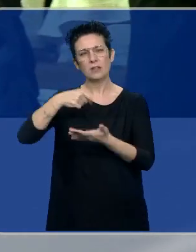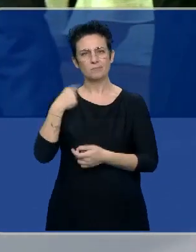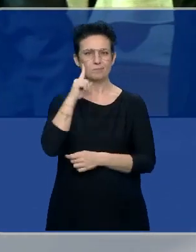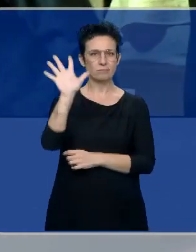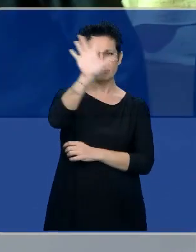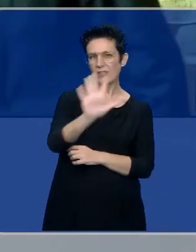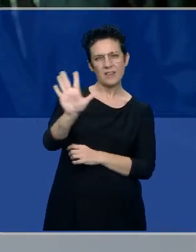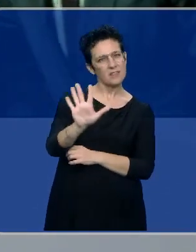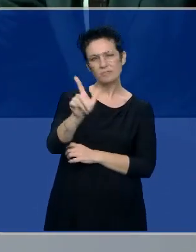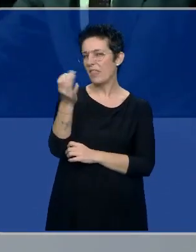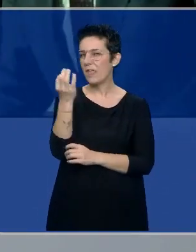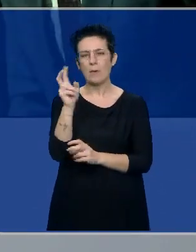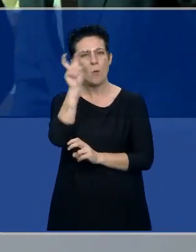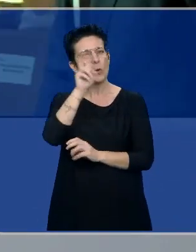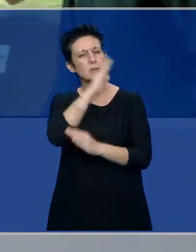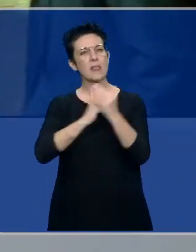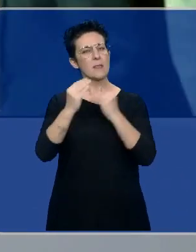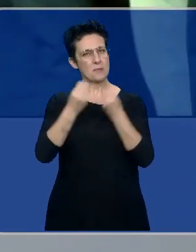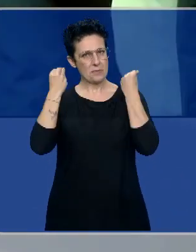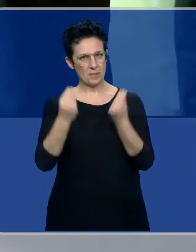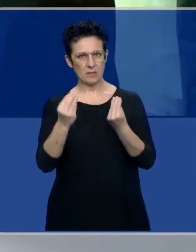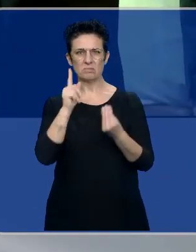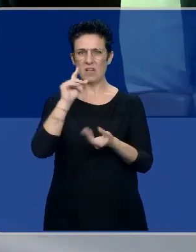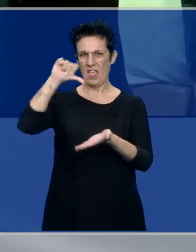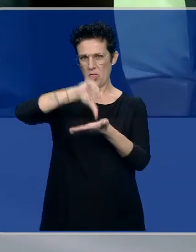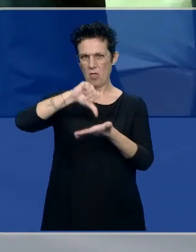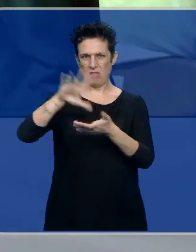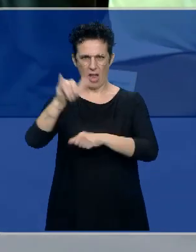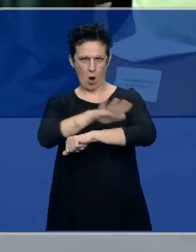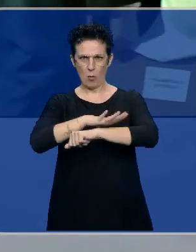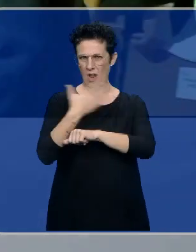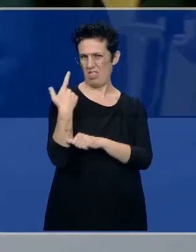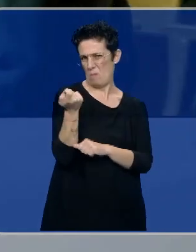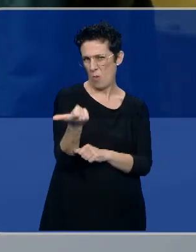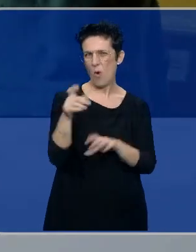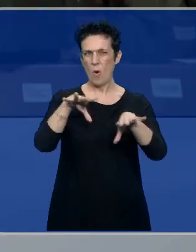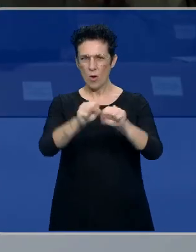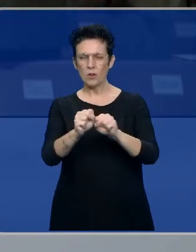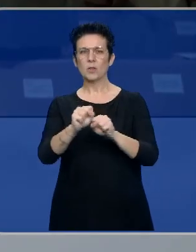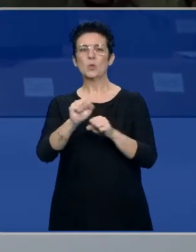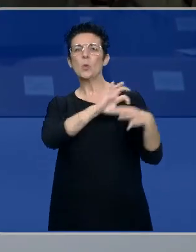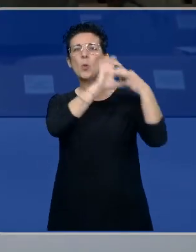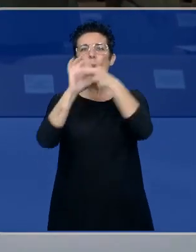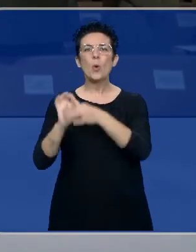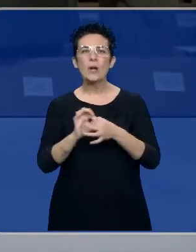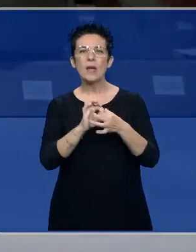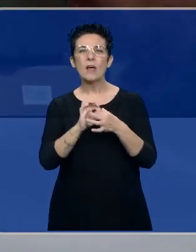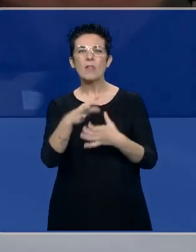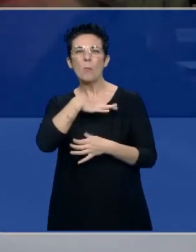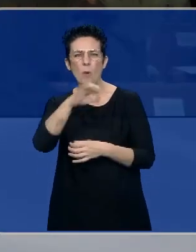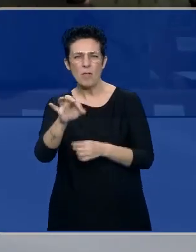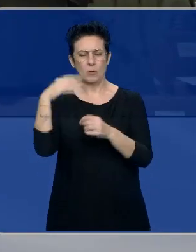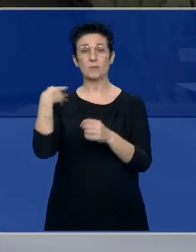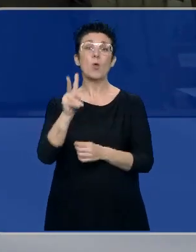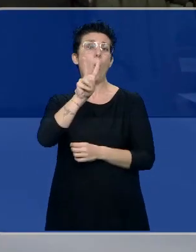parece que hay estar por encima de ello. Yo no entiendo tampoco Ciudadanos, que ha estado en el gobierno hace nada. Unidas Podemos, bueno, va por libre, la UPL es un